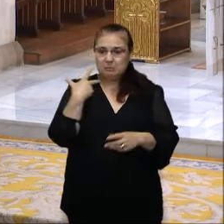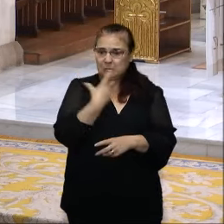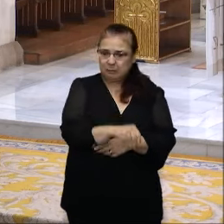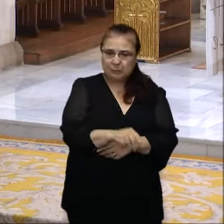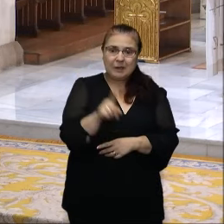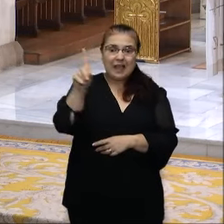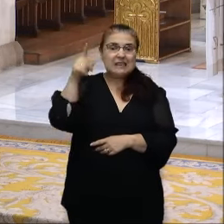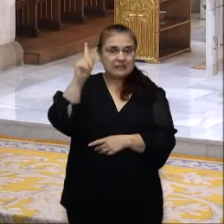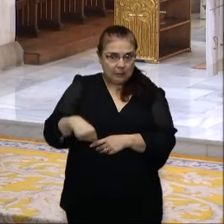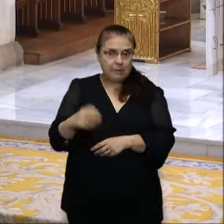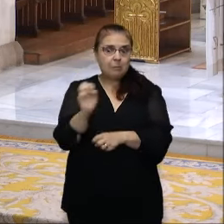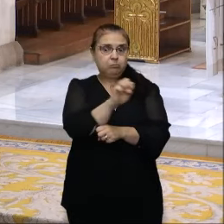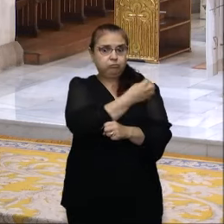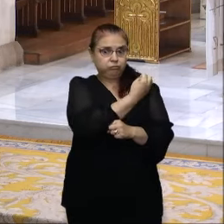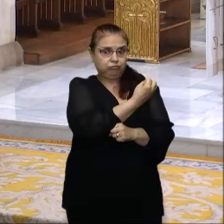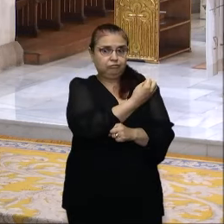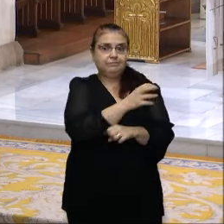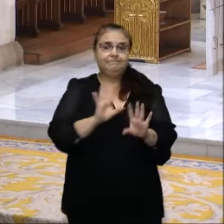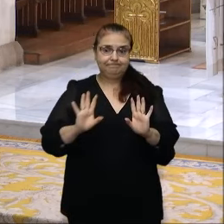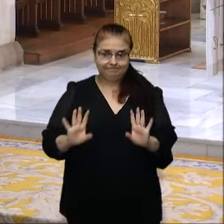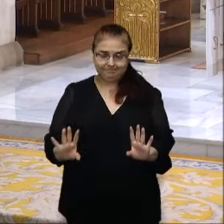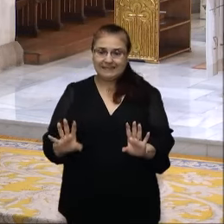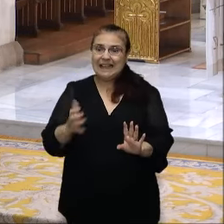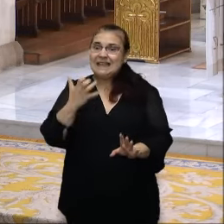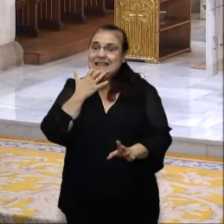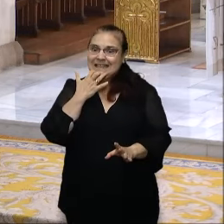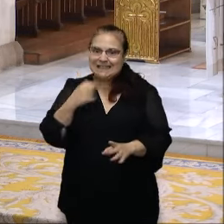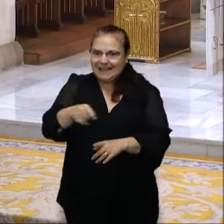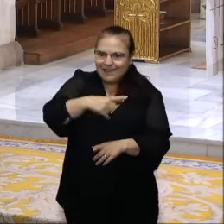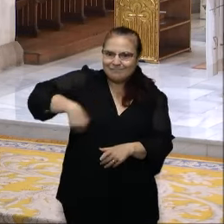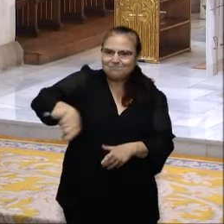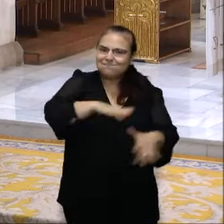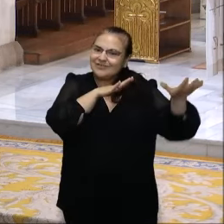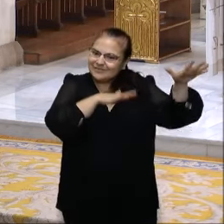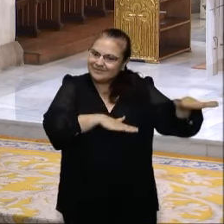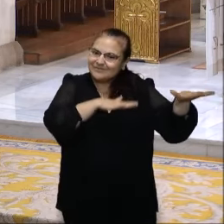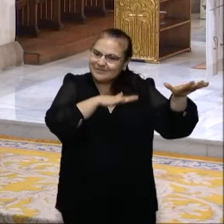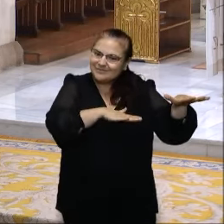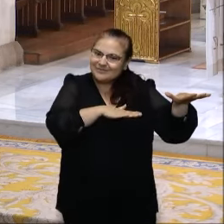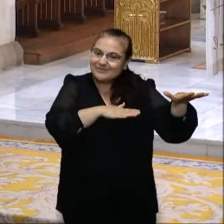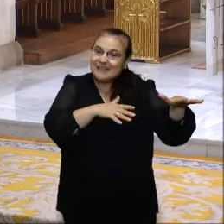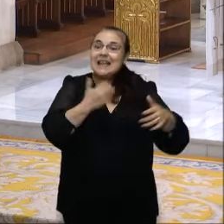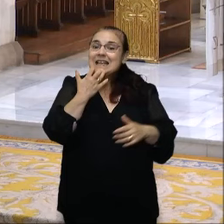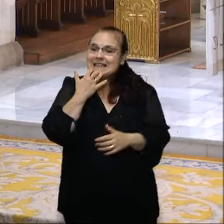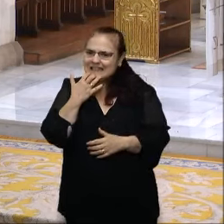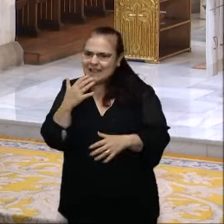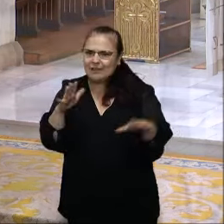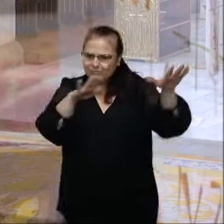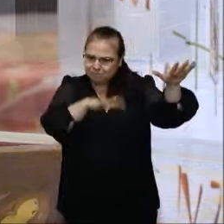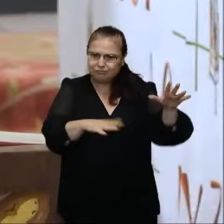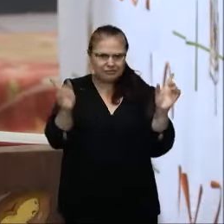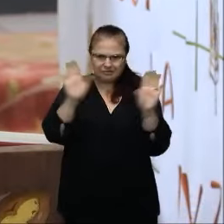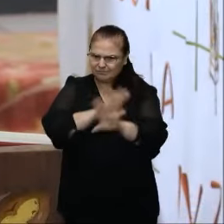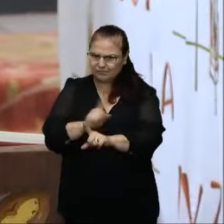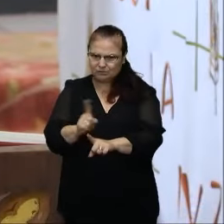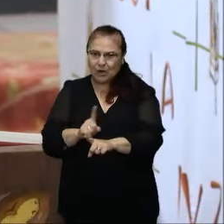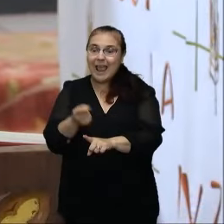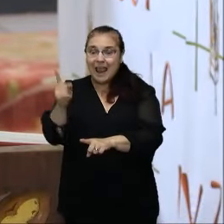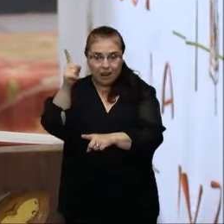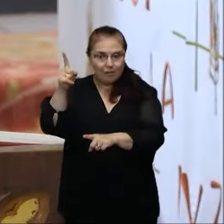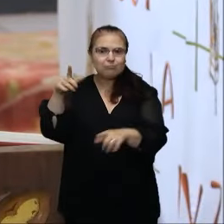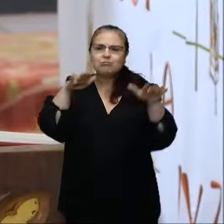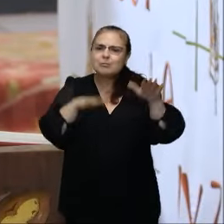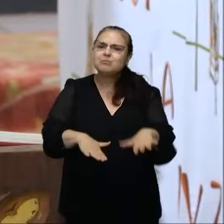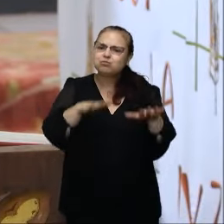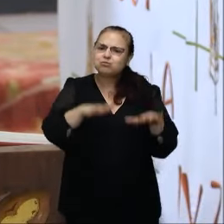también Él nos negará. Si somos infieles, Él permanece fiel,